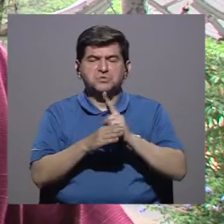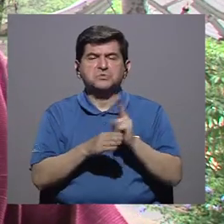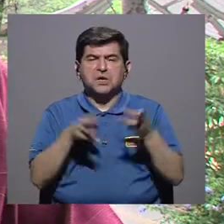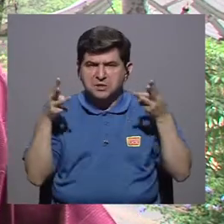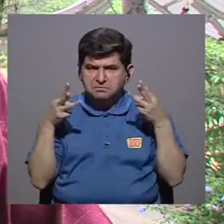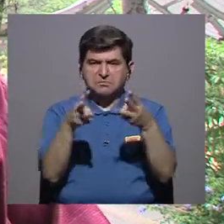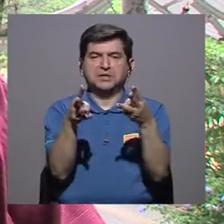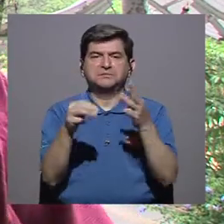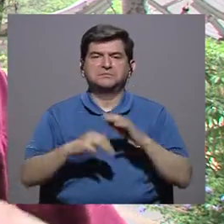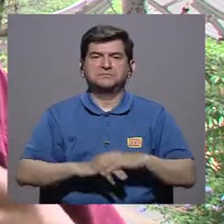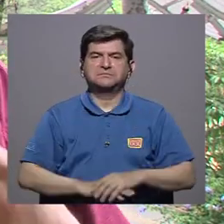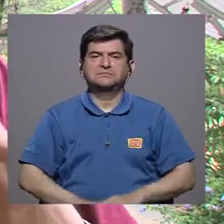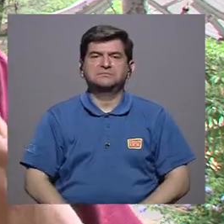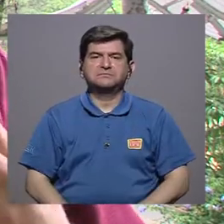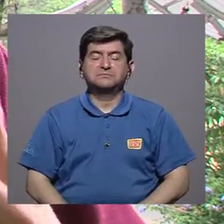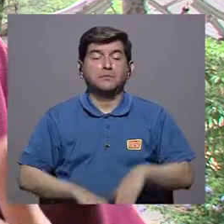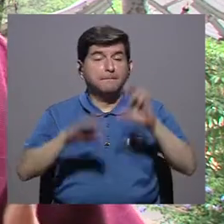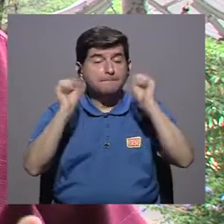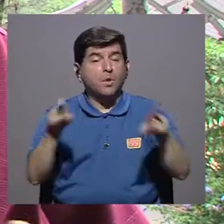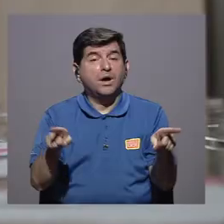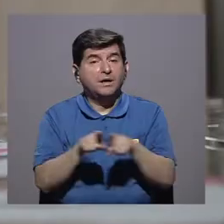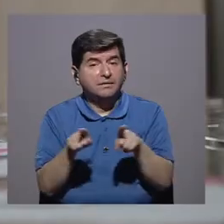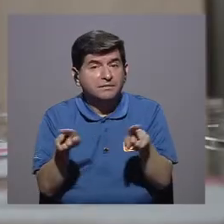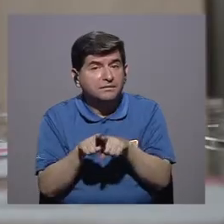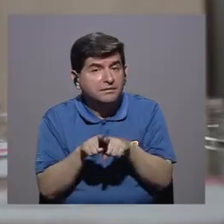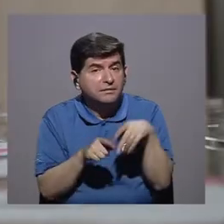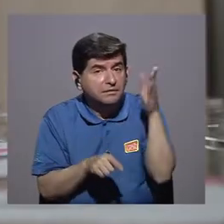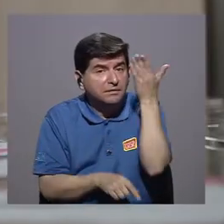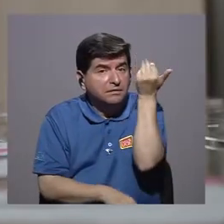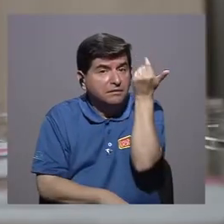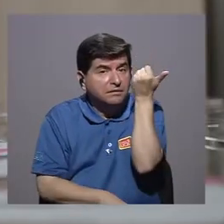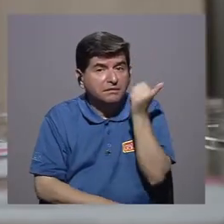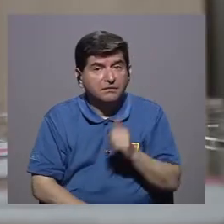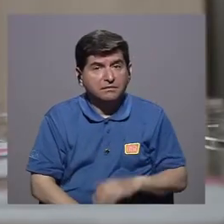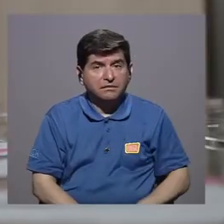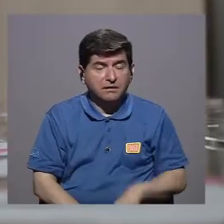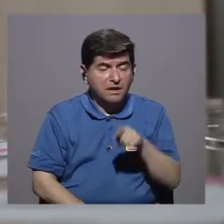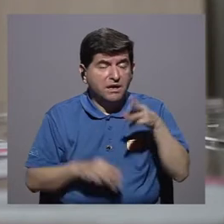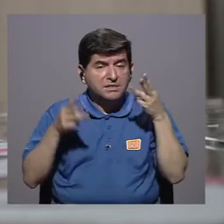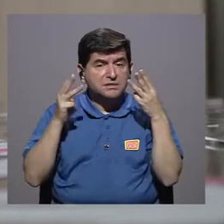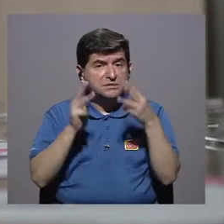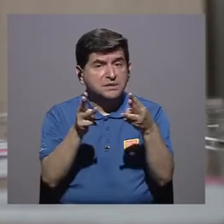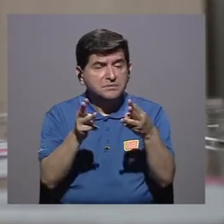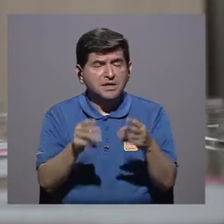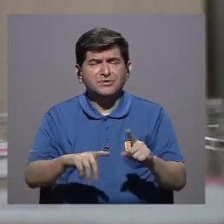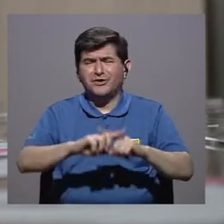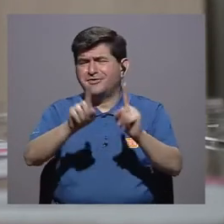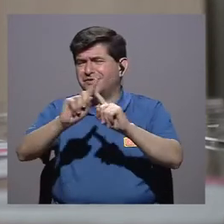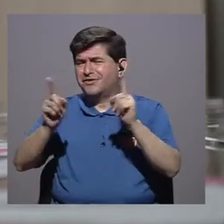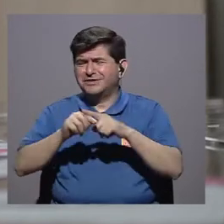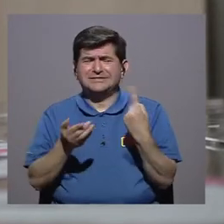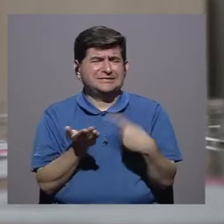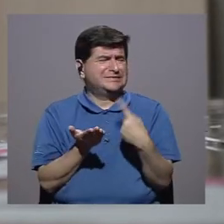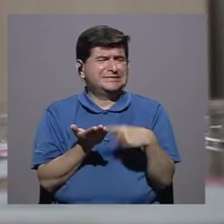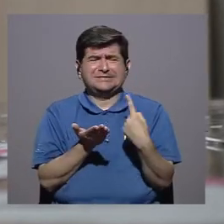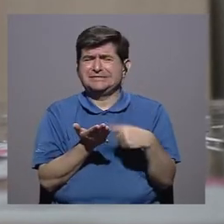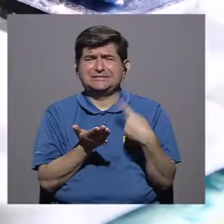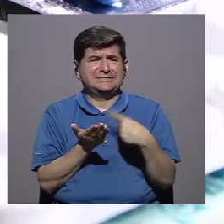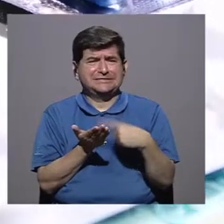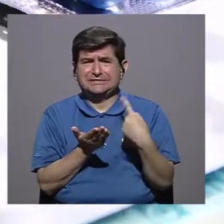el método. Puede ser también porque alrededor de este método se han generado muchas